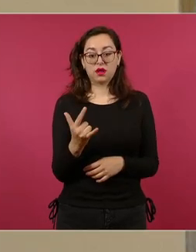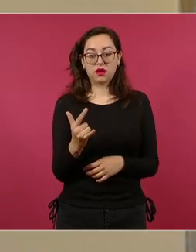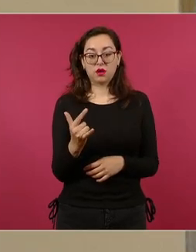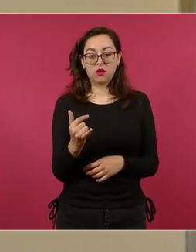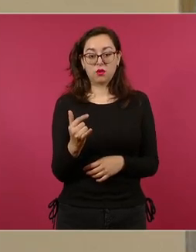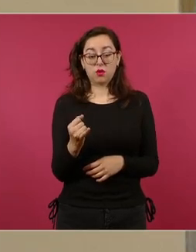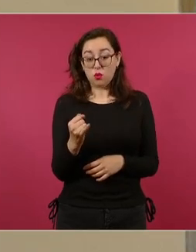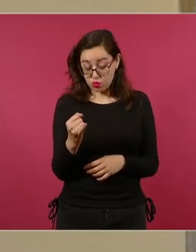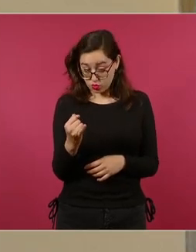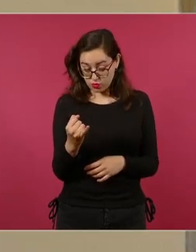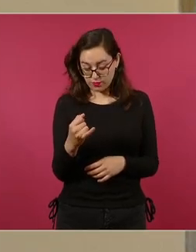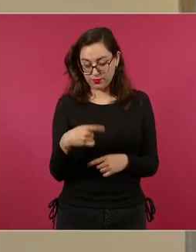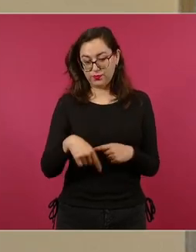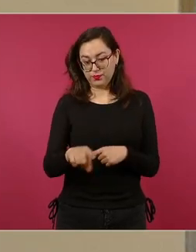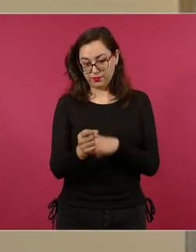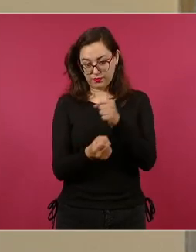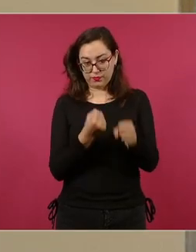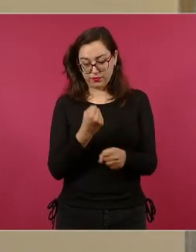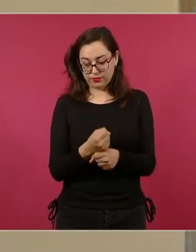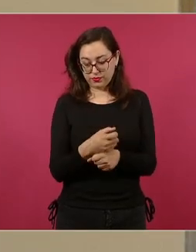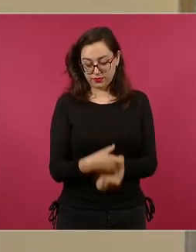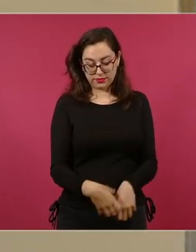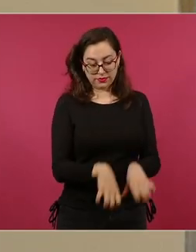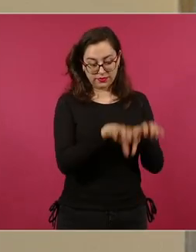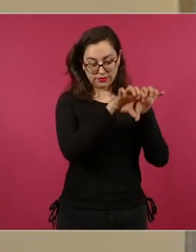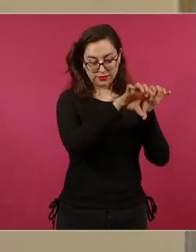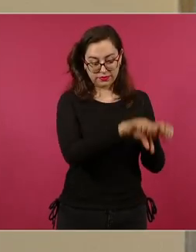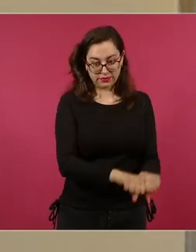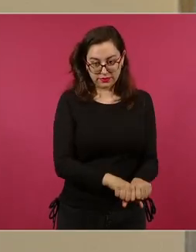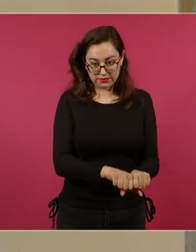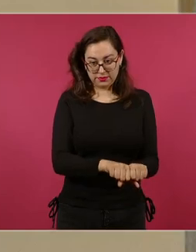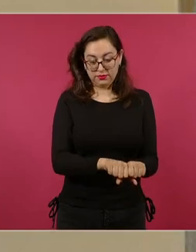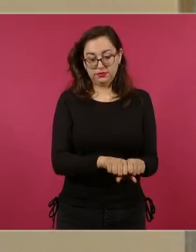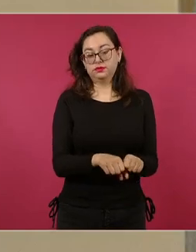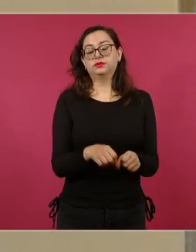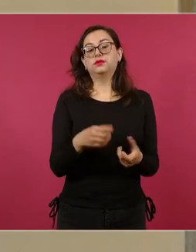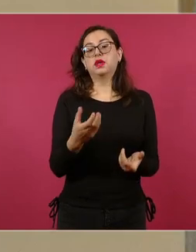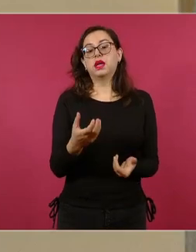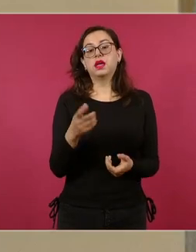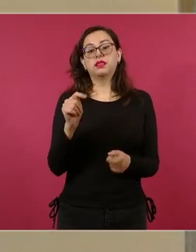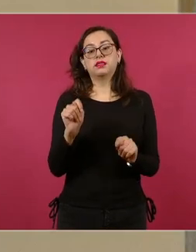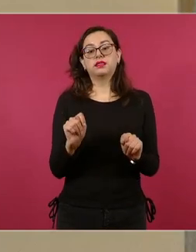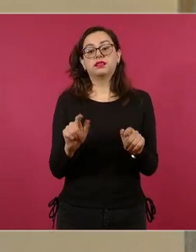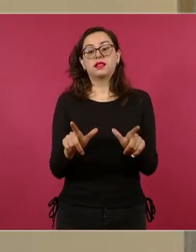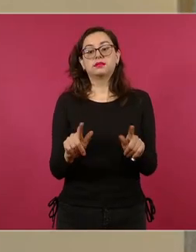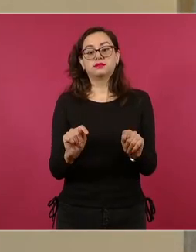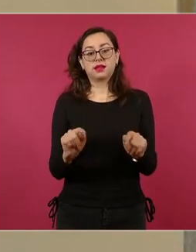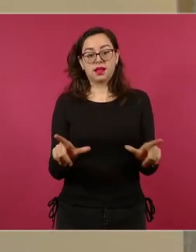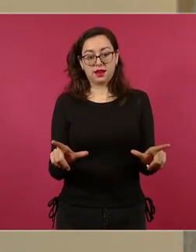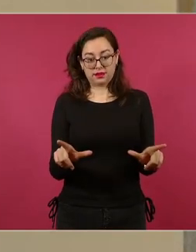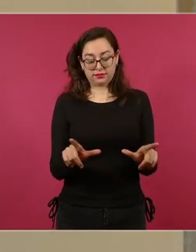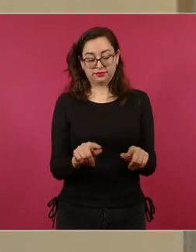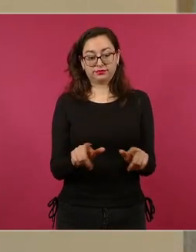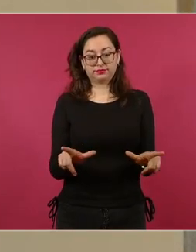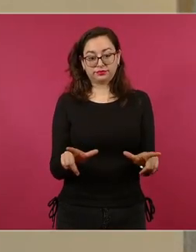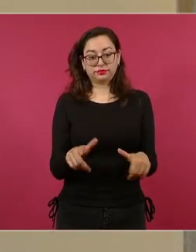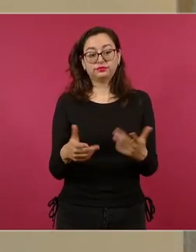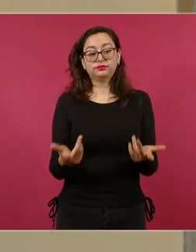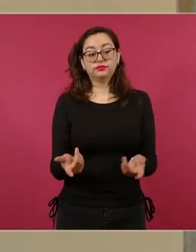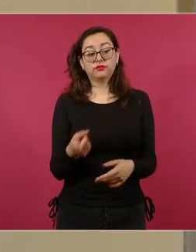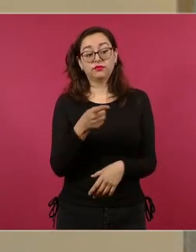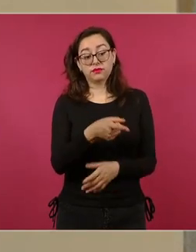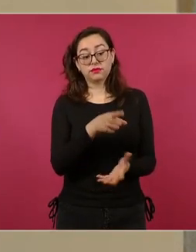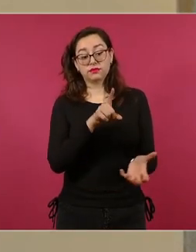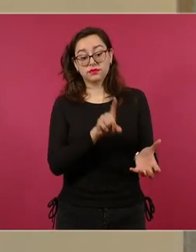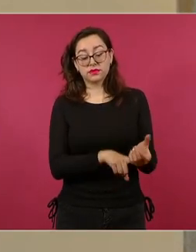año por la Fiscalía General de la República, tras un operativo realizado en Calpulalpan, Tlaxcala, ya que se encontraban en posición de